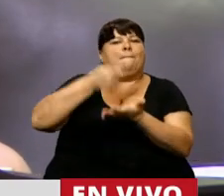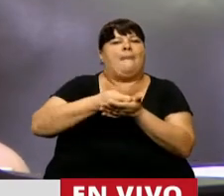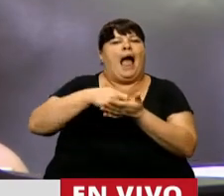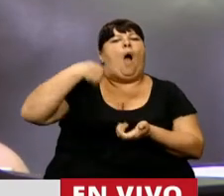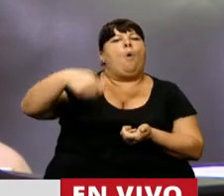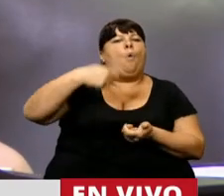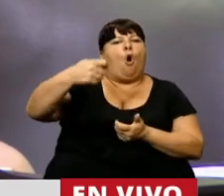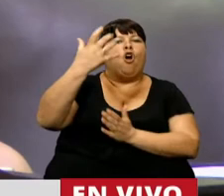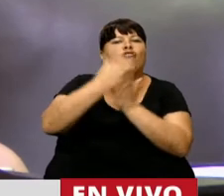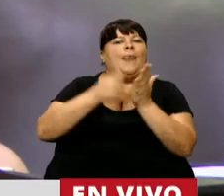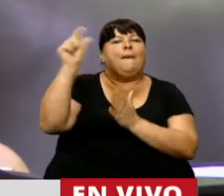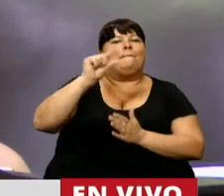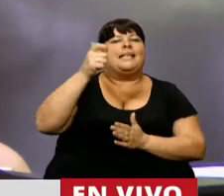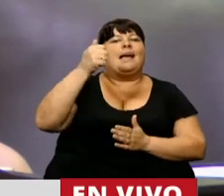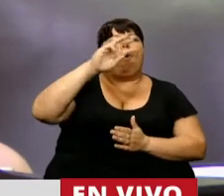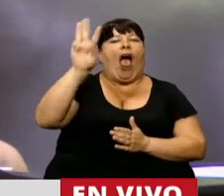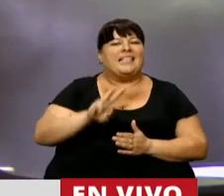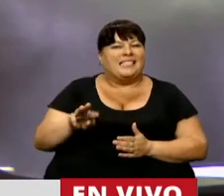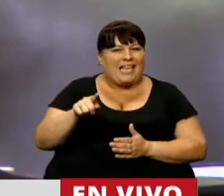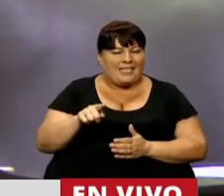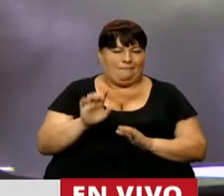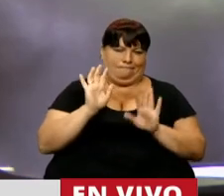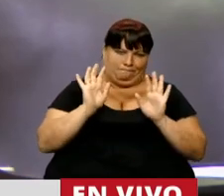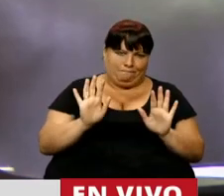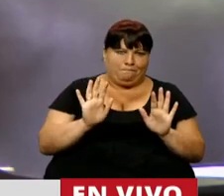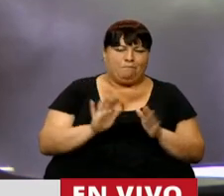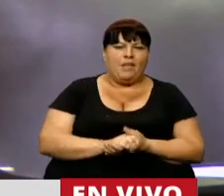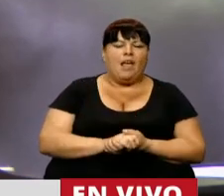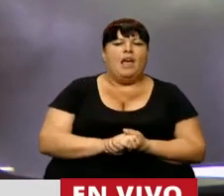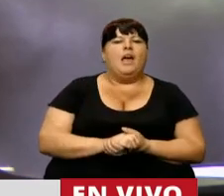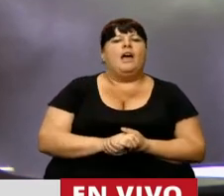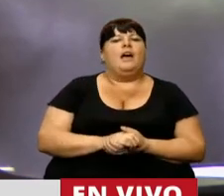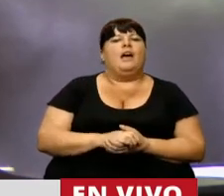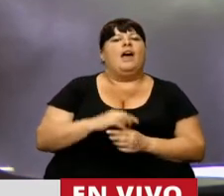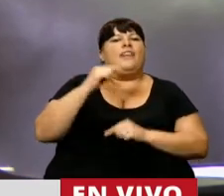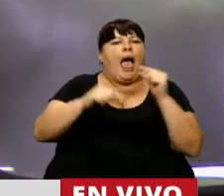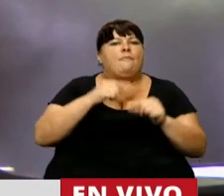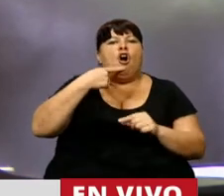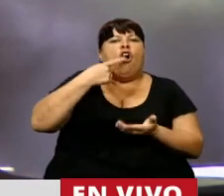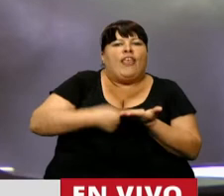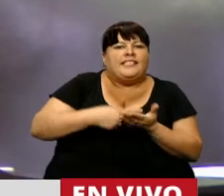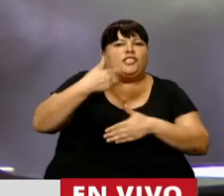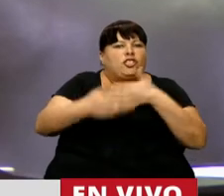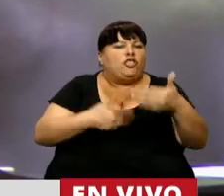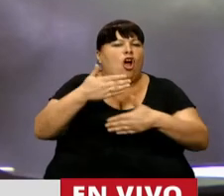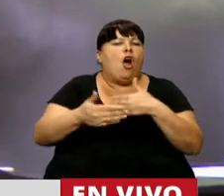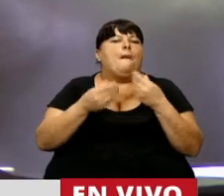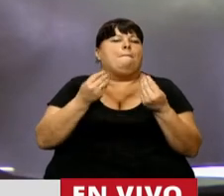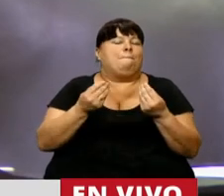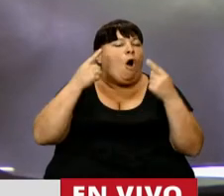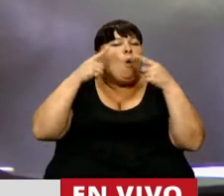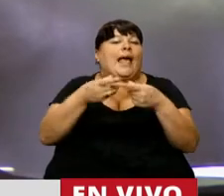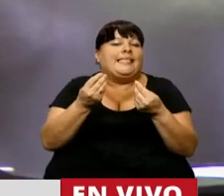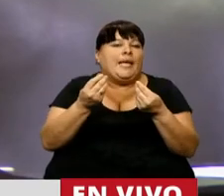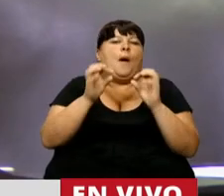de las cuotas de los créditos de la ANSES. O sea, se fueron tomando decisiones con el